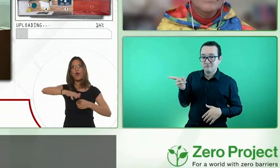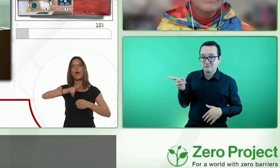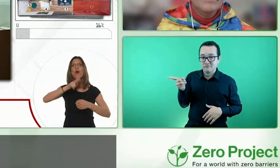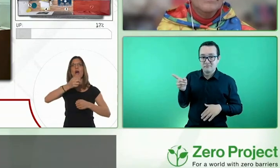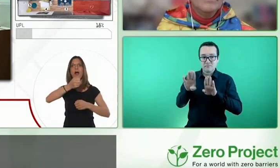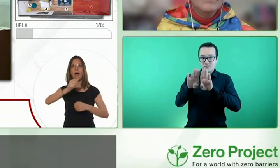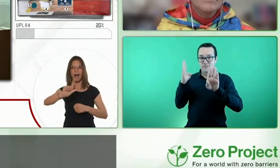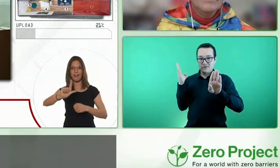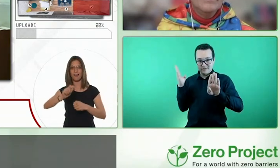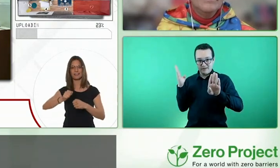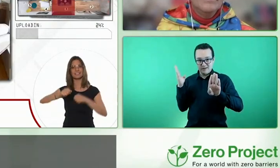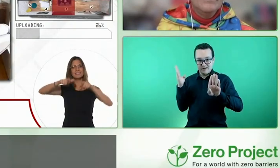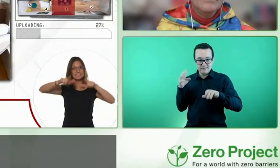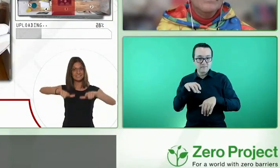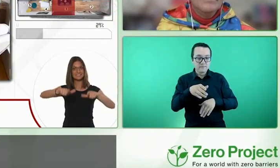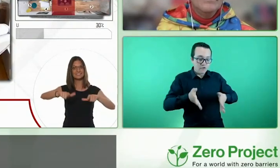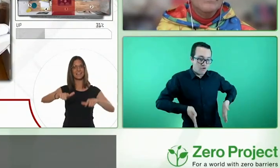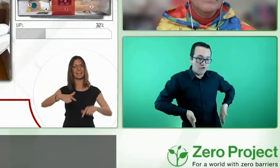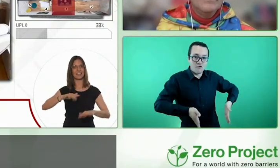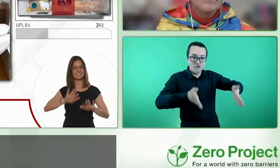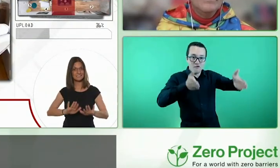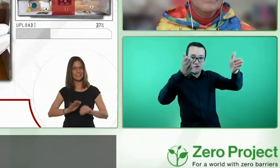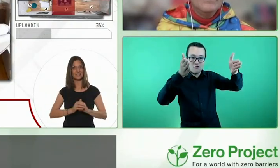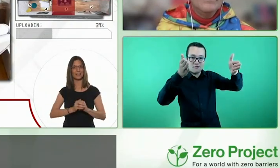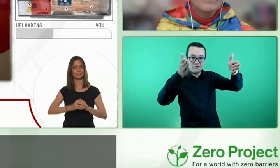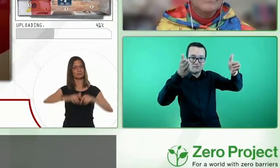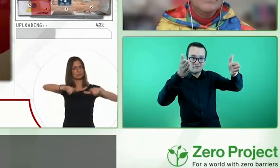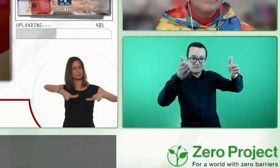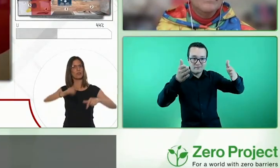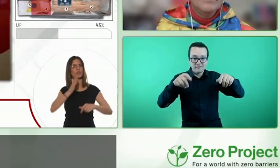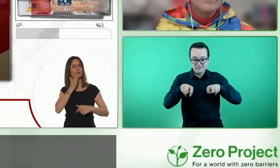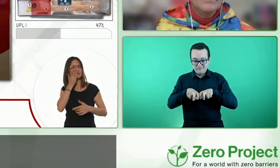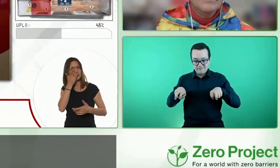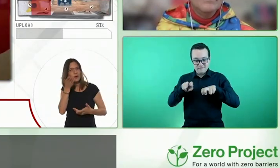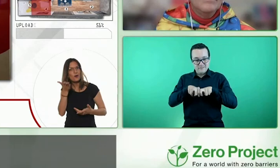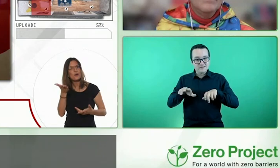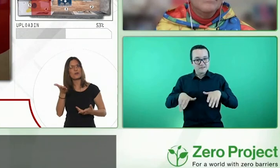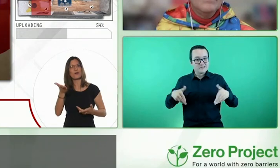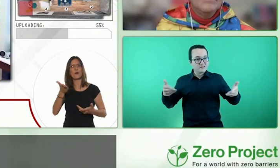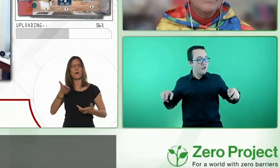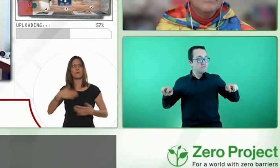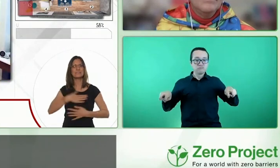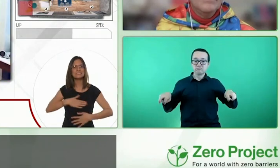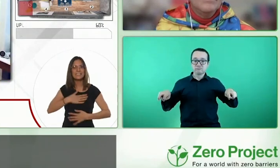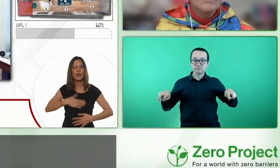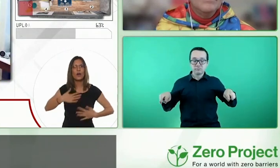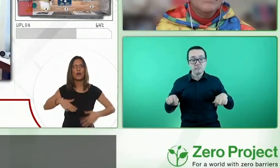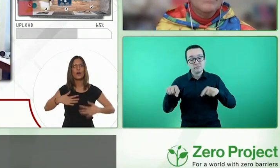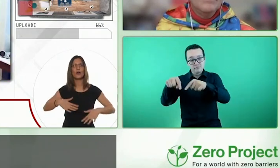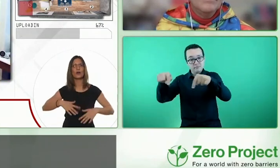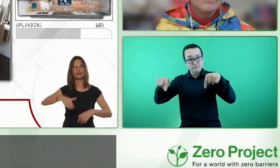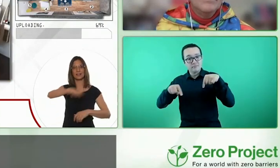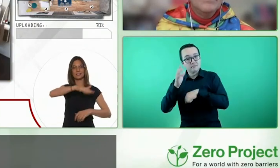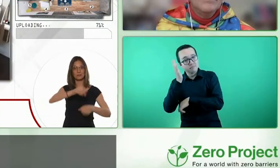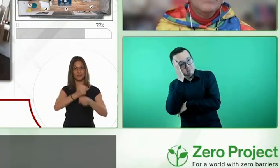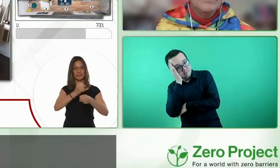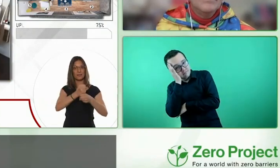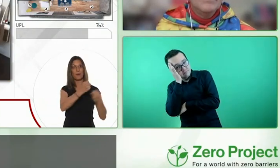el hall, la sala de estar, el dormitorio, el vestidor,